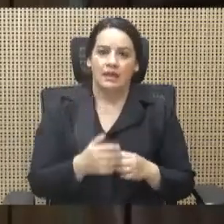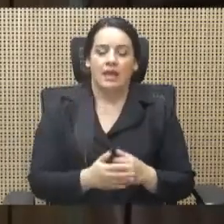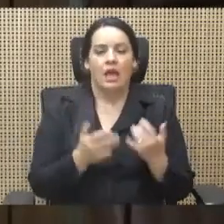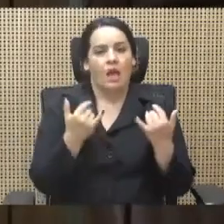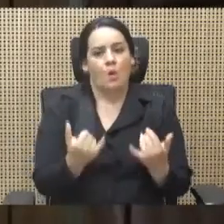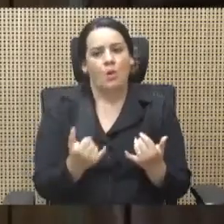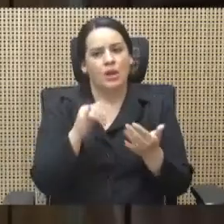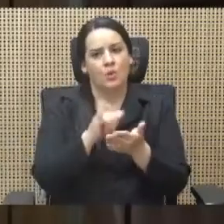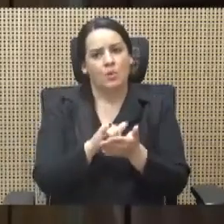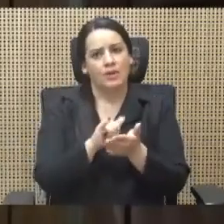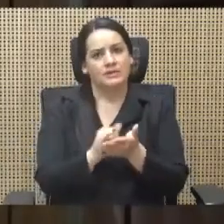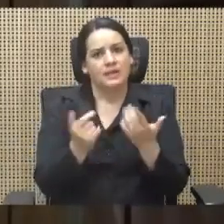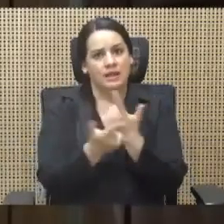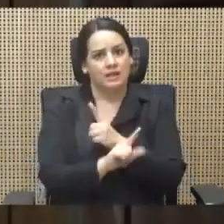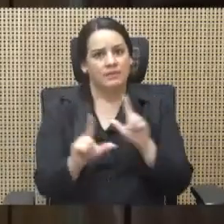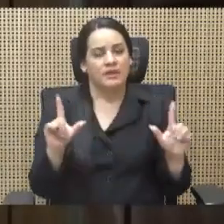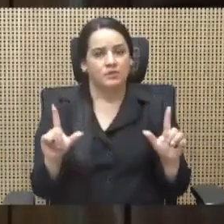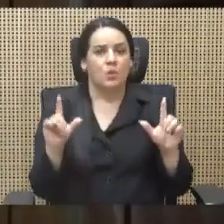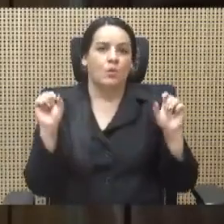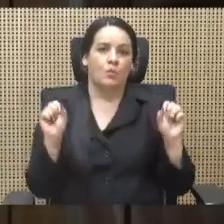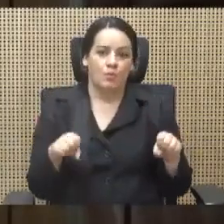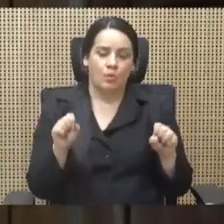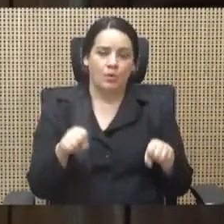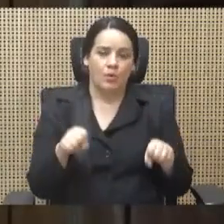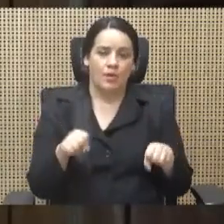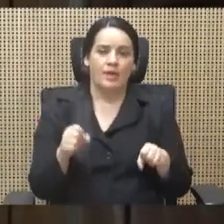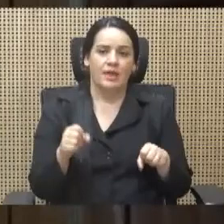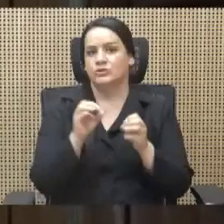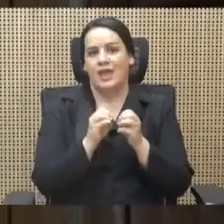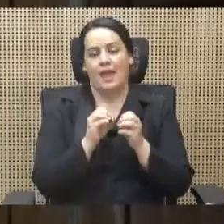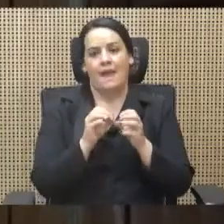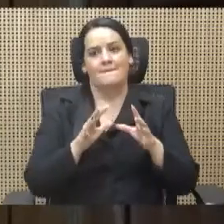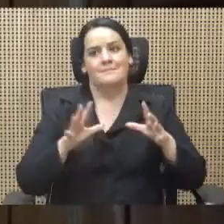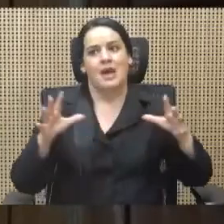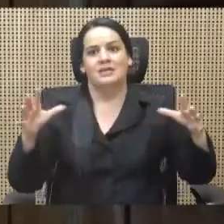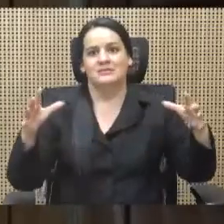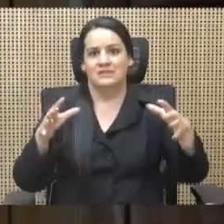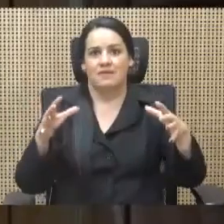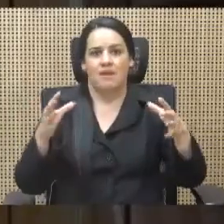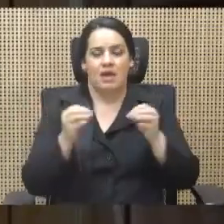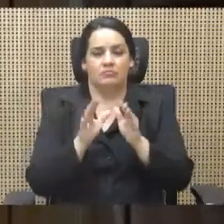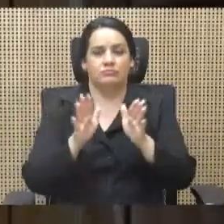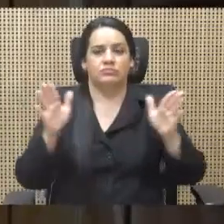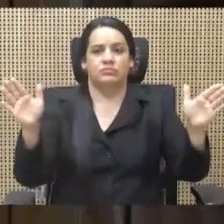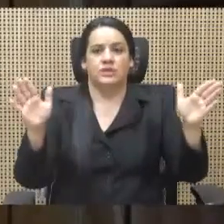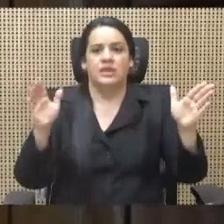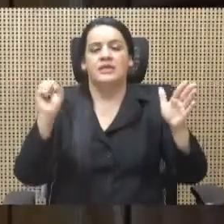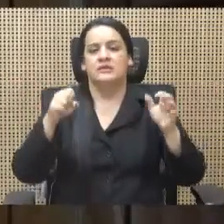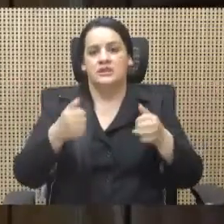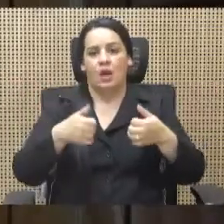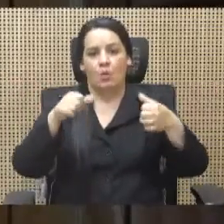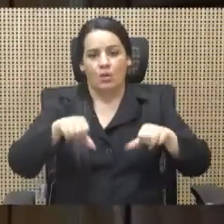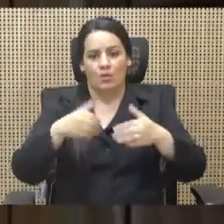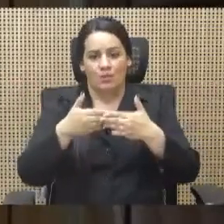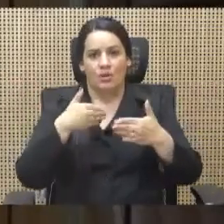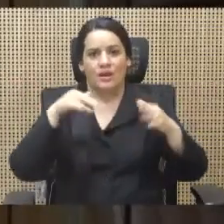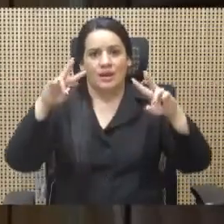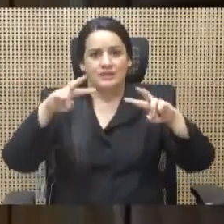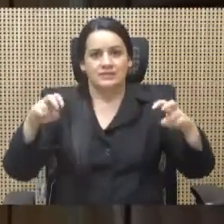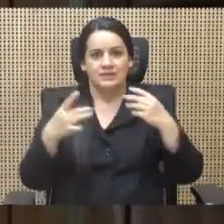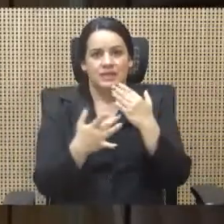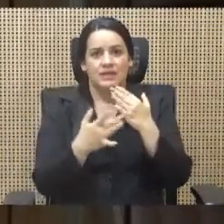que puede ser que no sea masiva estamos de acuerdo de previo a los análisis técnicos que deberían hacer según el Instituto Criminológico